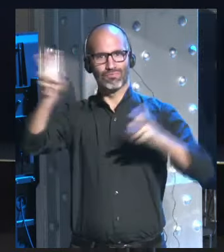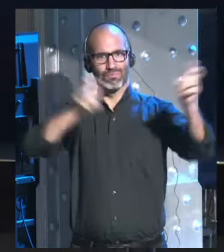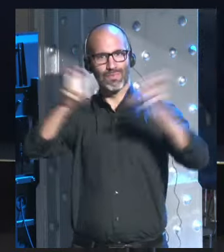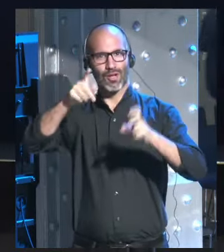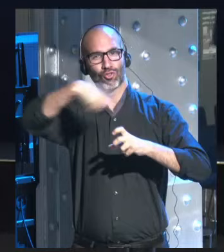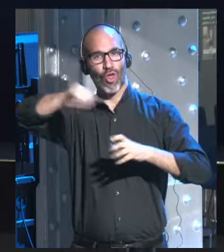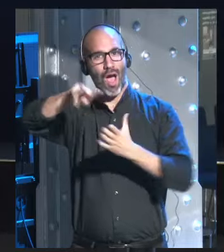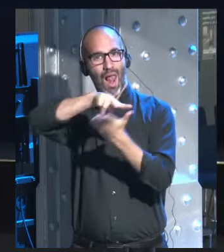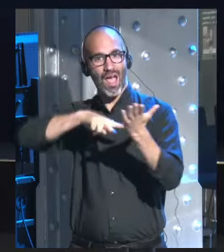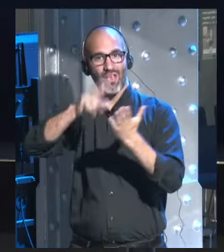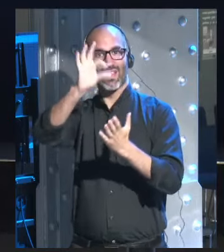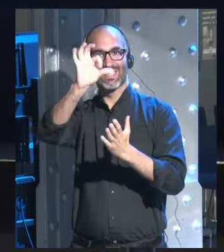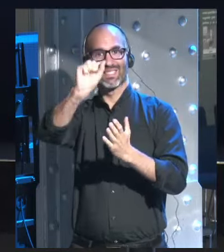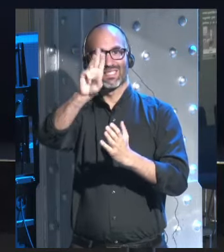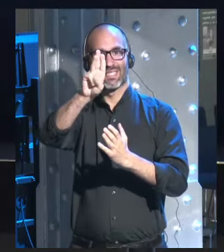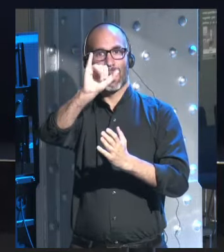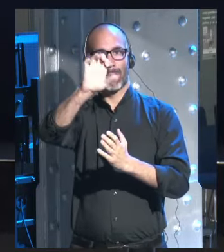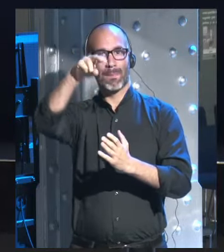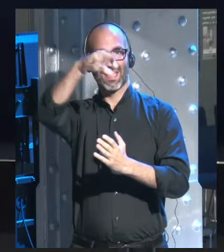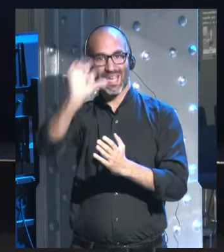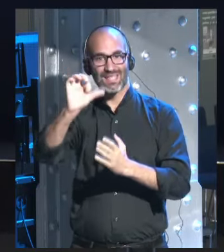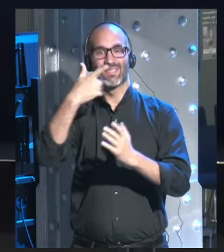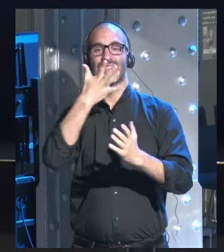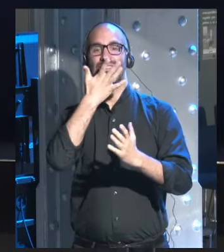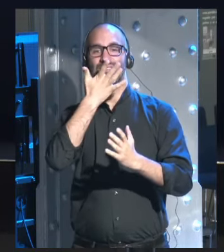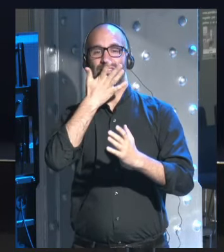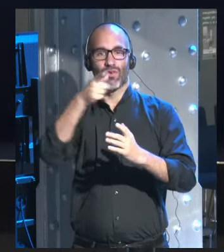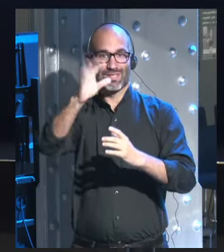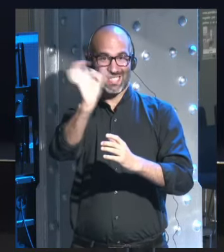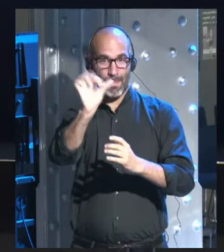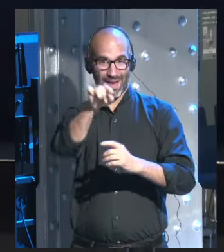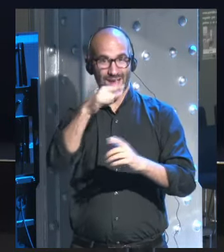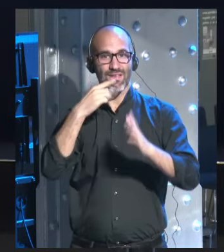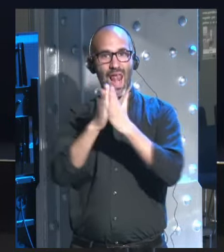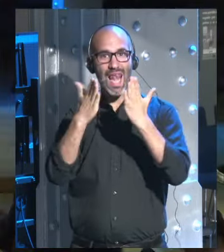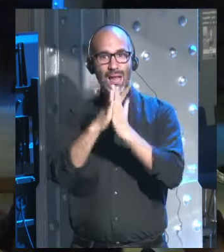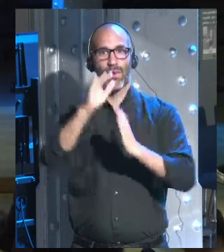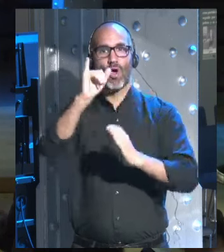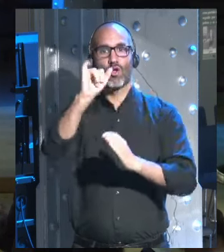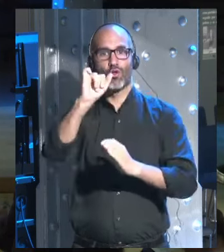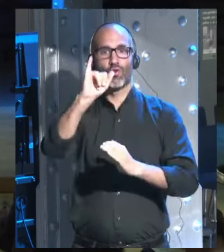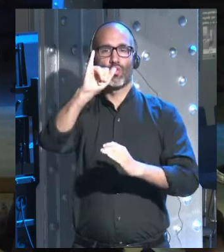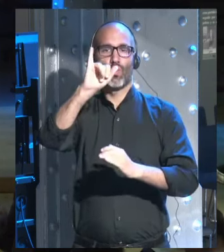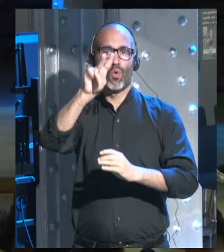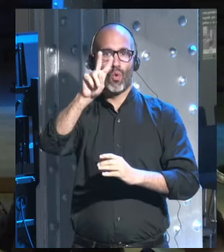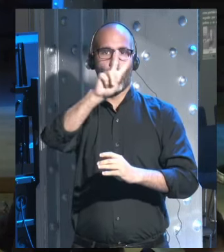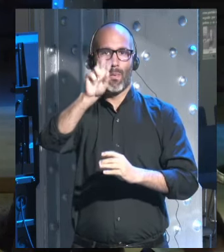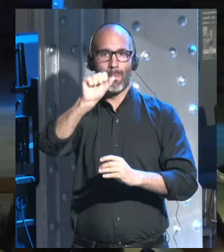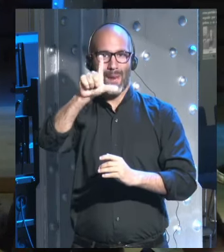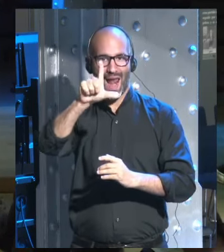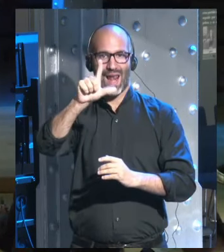han leído Sapiens, el libro de Yuval Noah Harari, pero me voy a permitir leer una cita de este libro